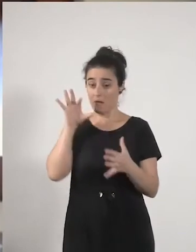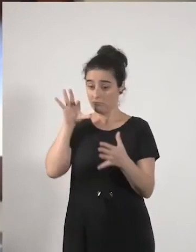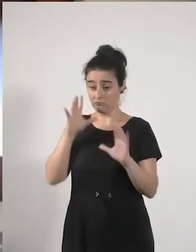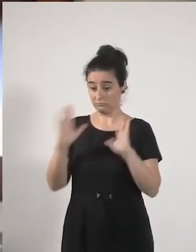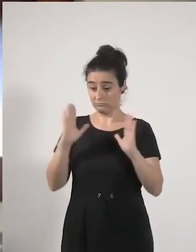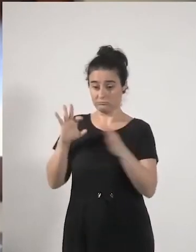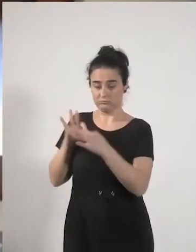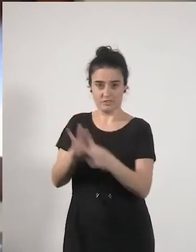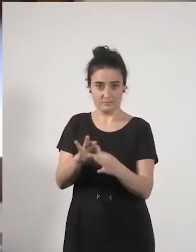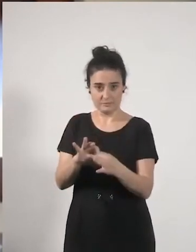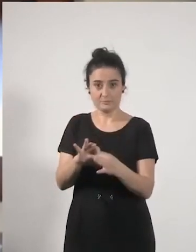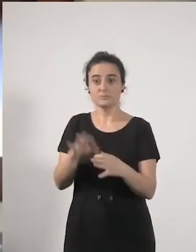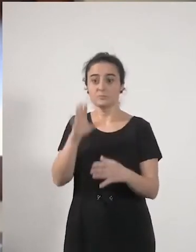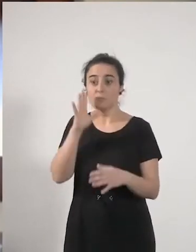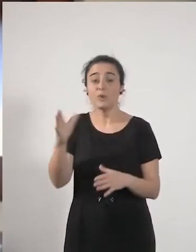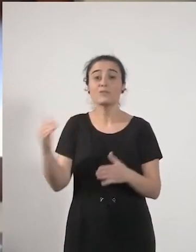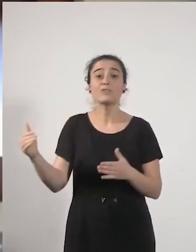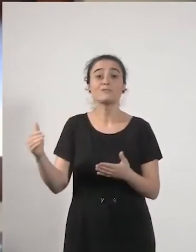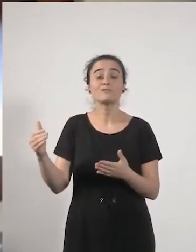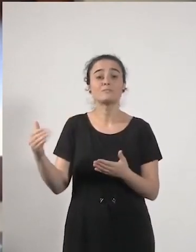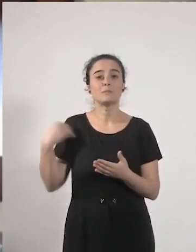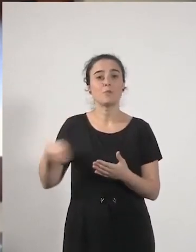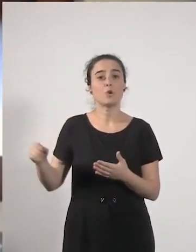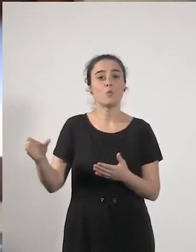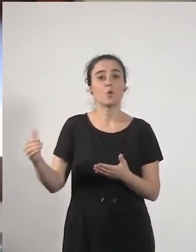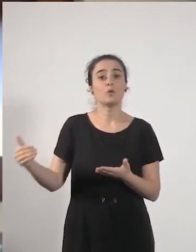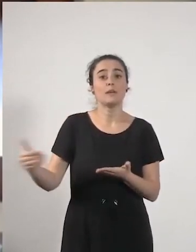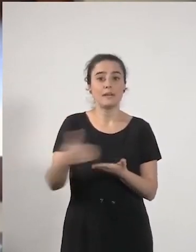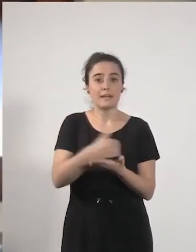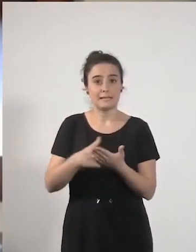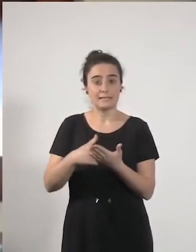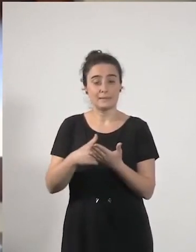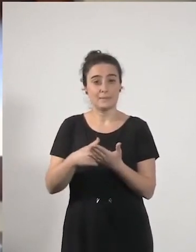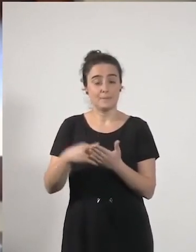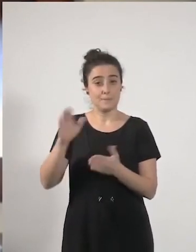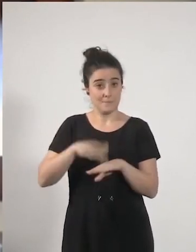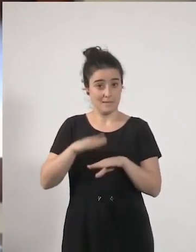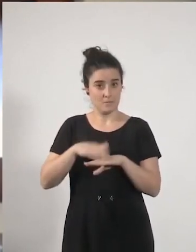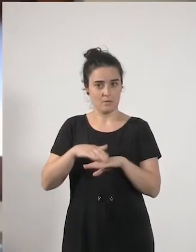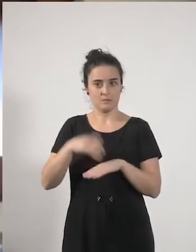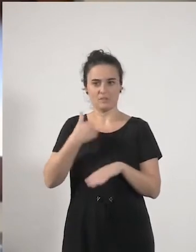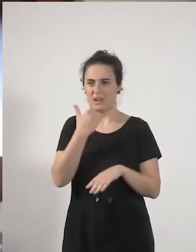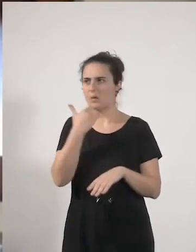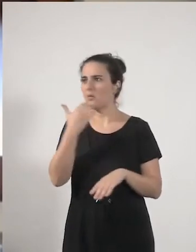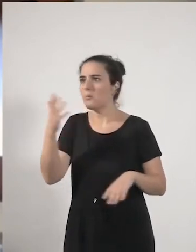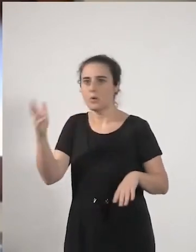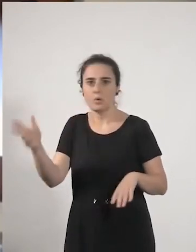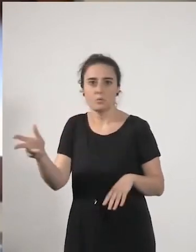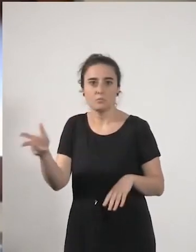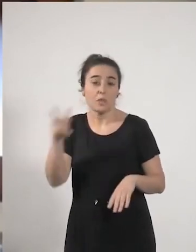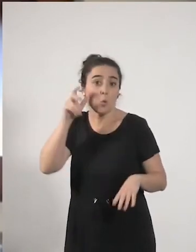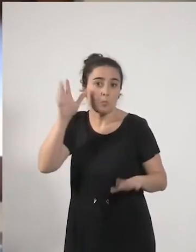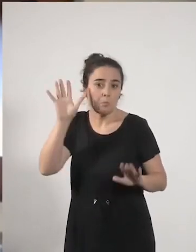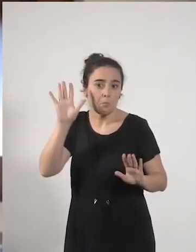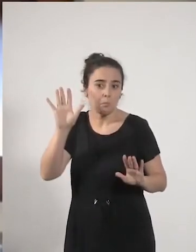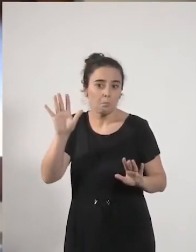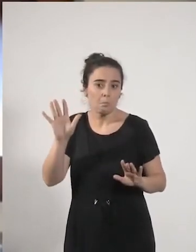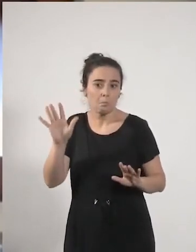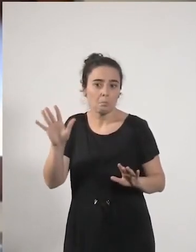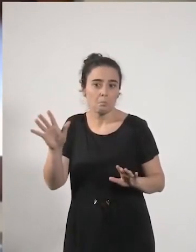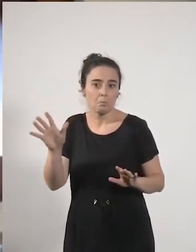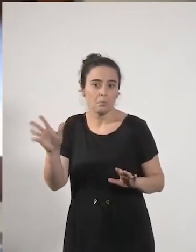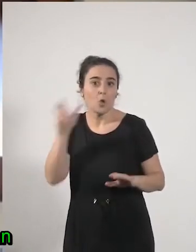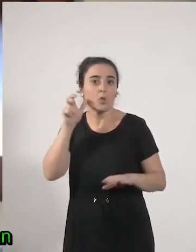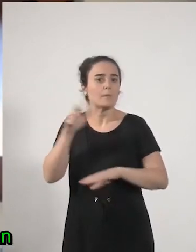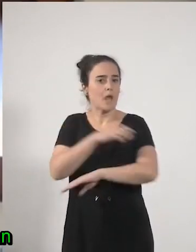con la renta mínima esto es algo que he oído así vamos pero lo he oído a miembros del